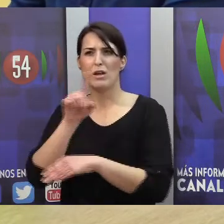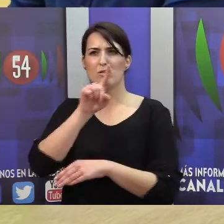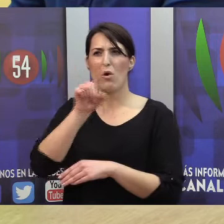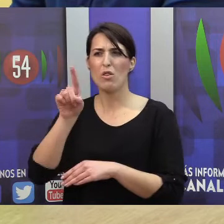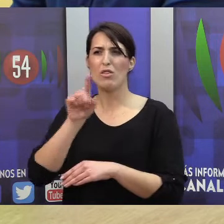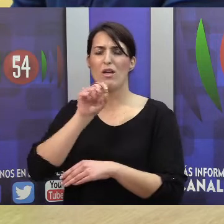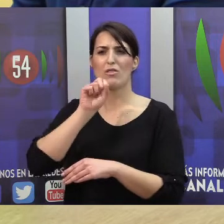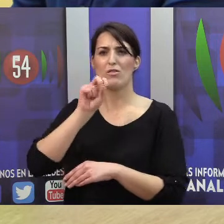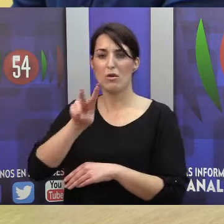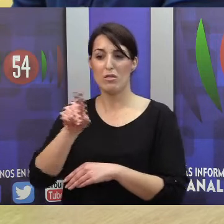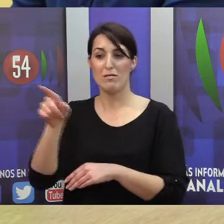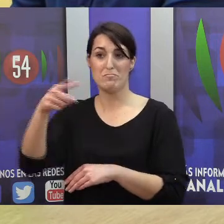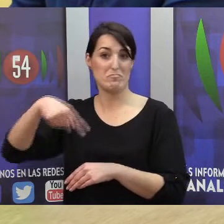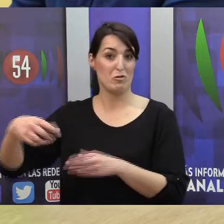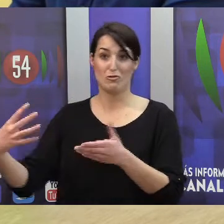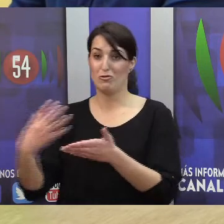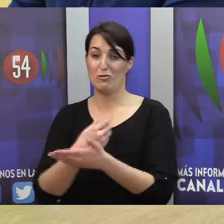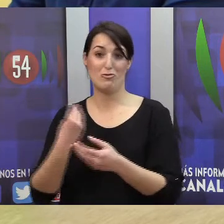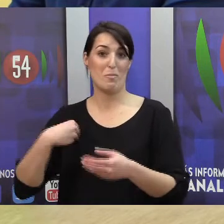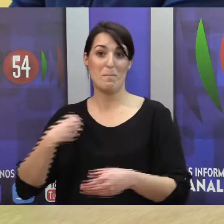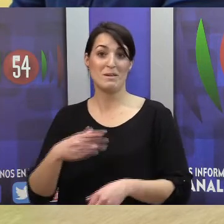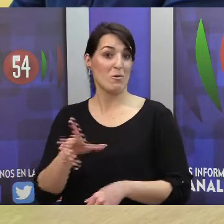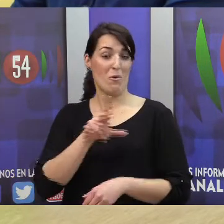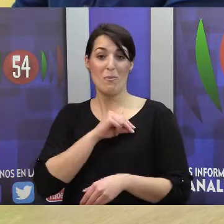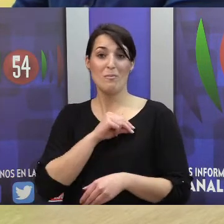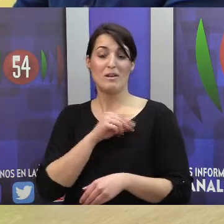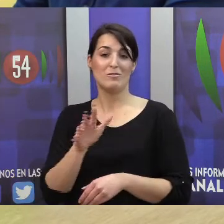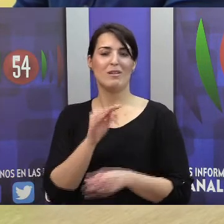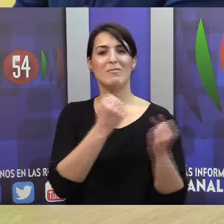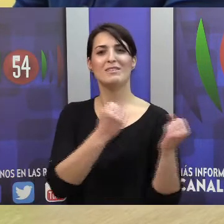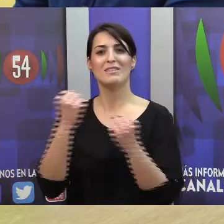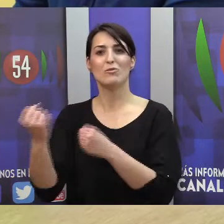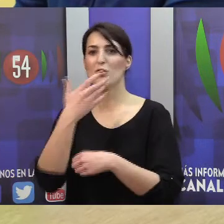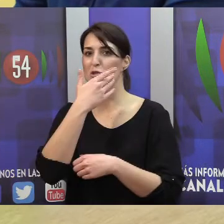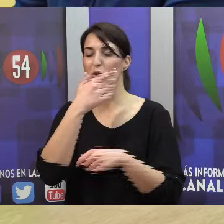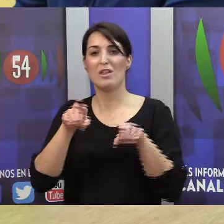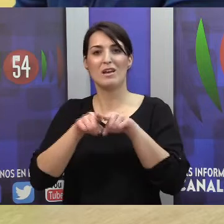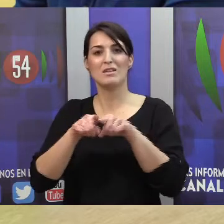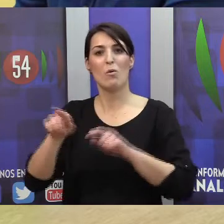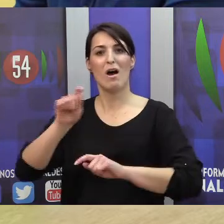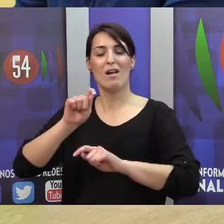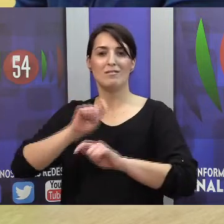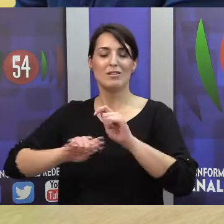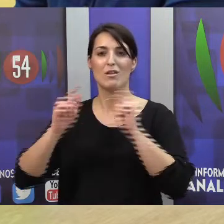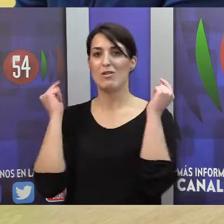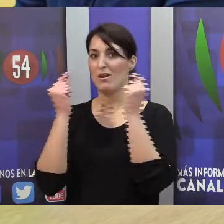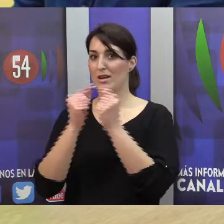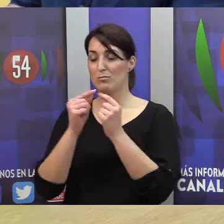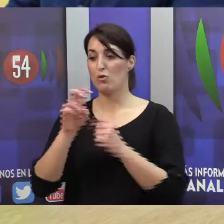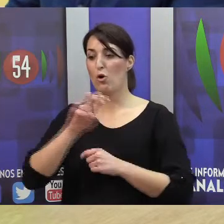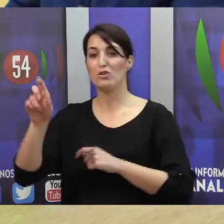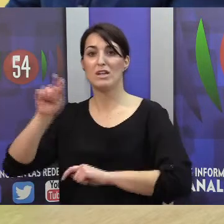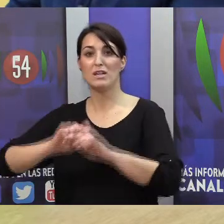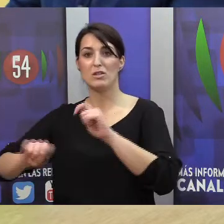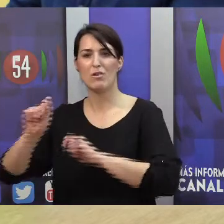tantos méritos tendríamos unos como otros y además son instituciones tan conocidas como Aransburg, como pueden ser organizaciones dedicadas a